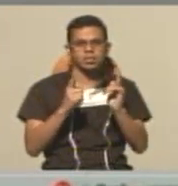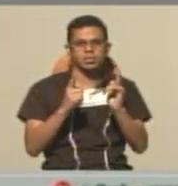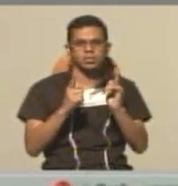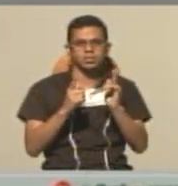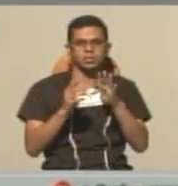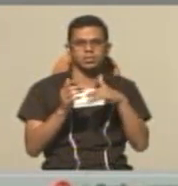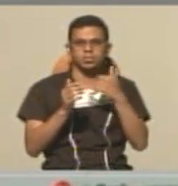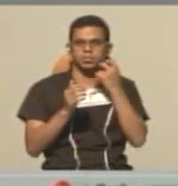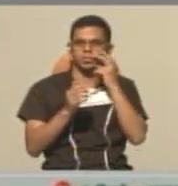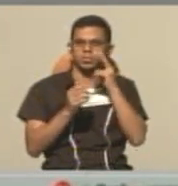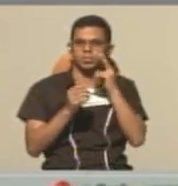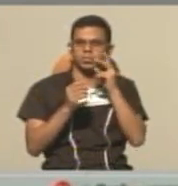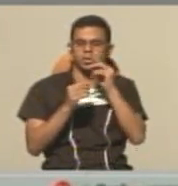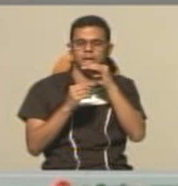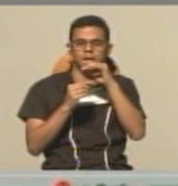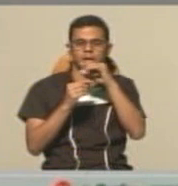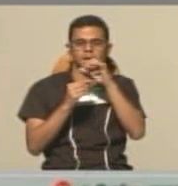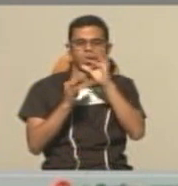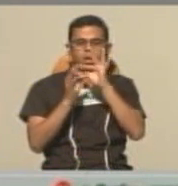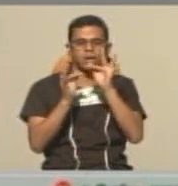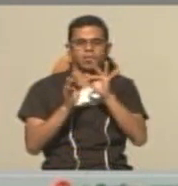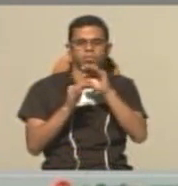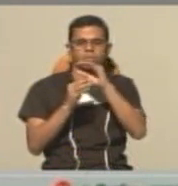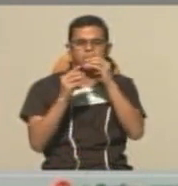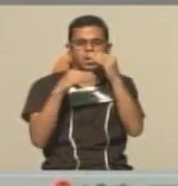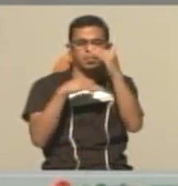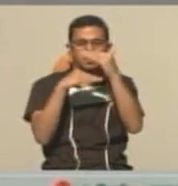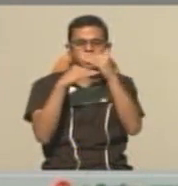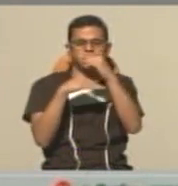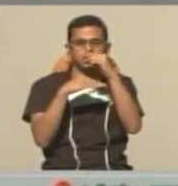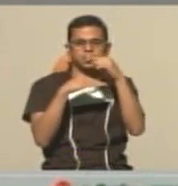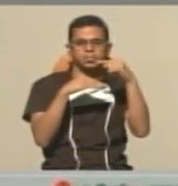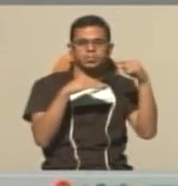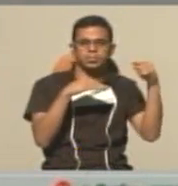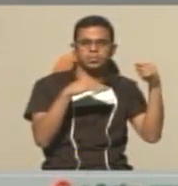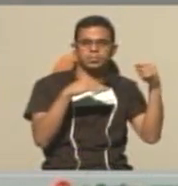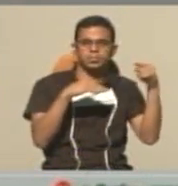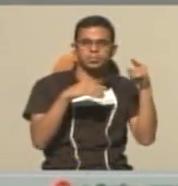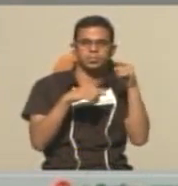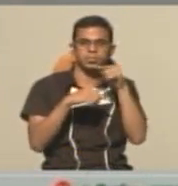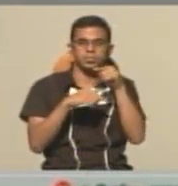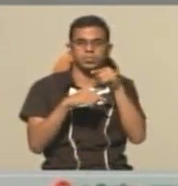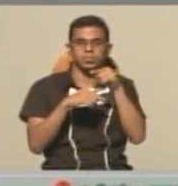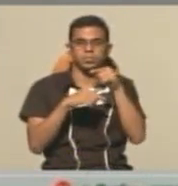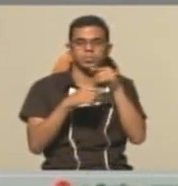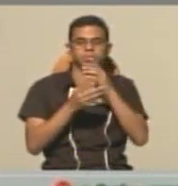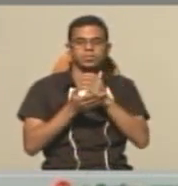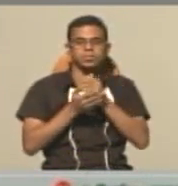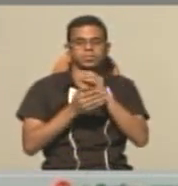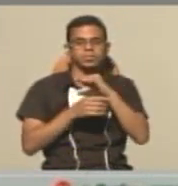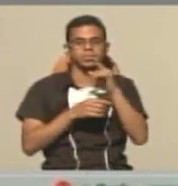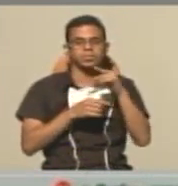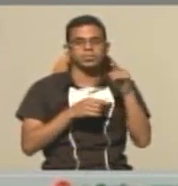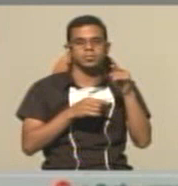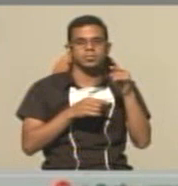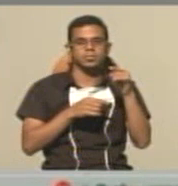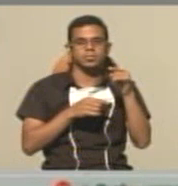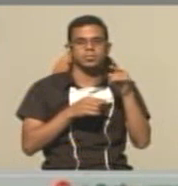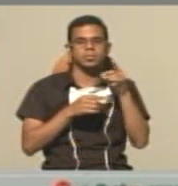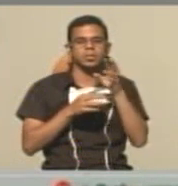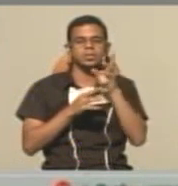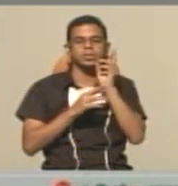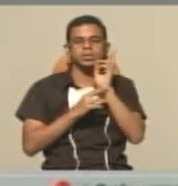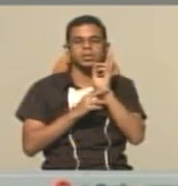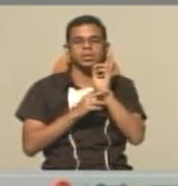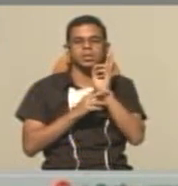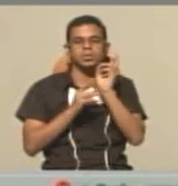una pequeña forma de onda. Estas ondas son ese ruido